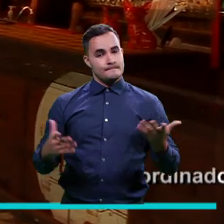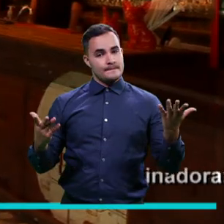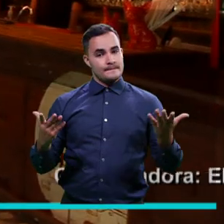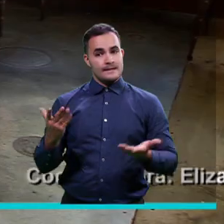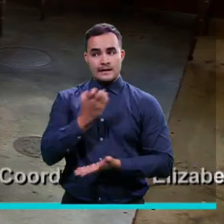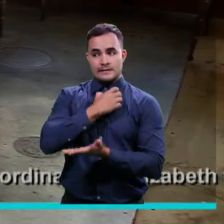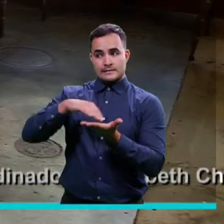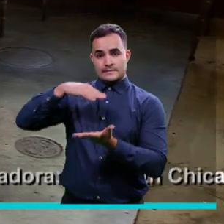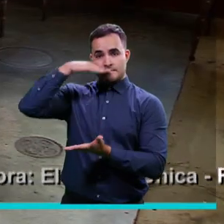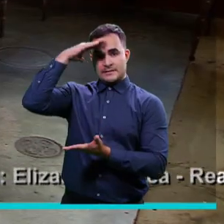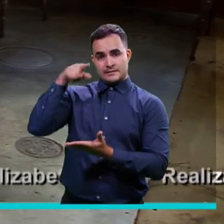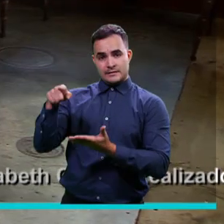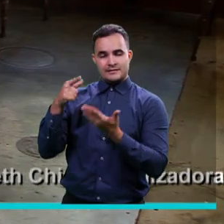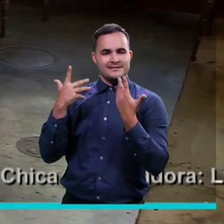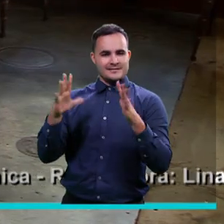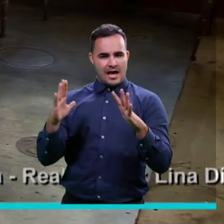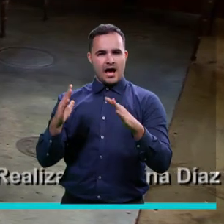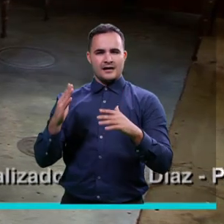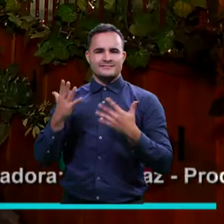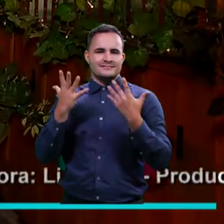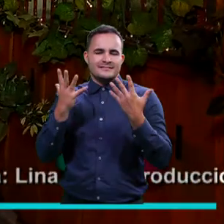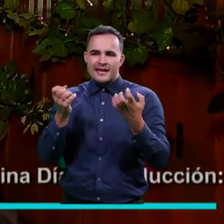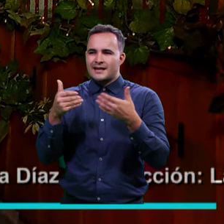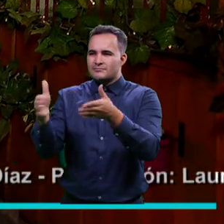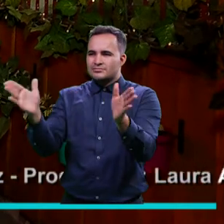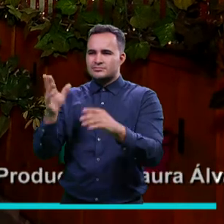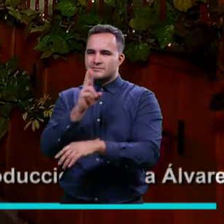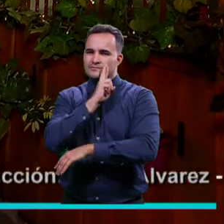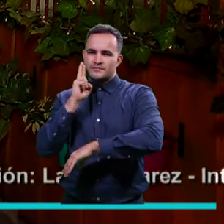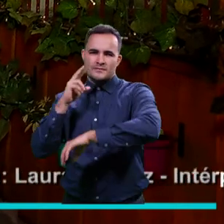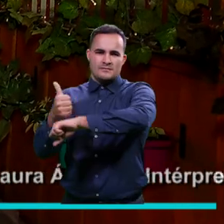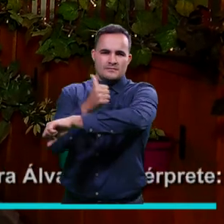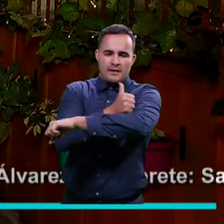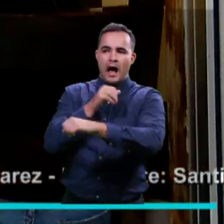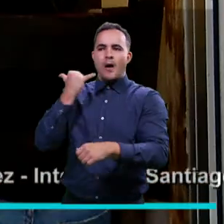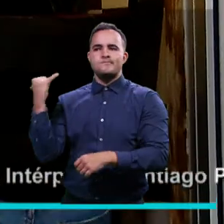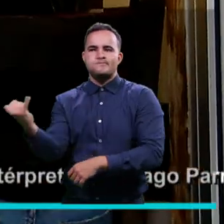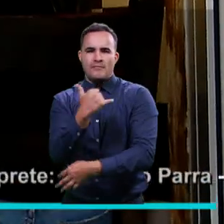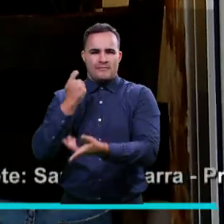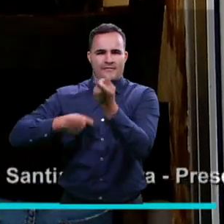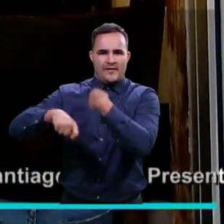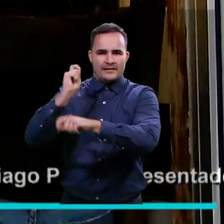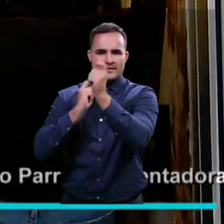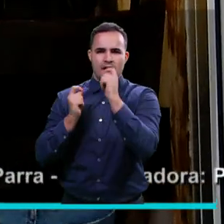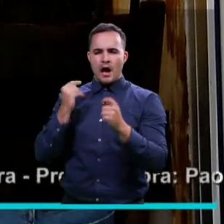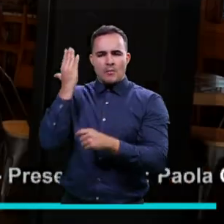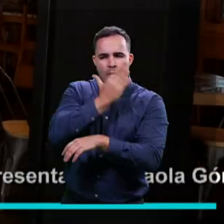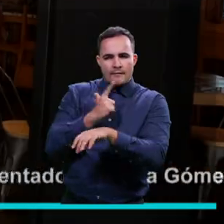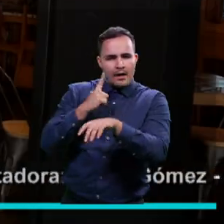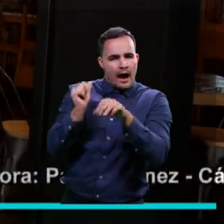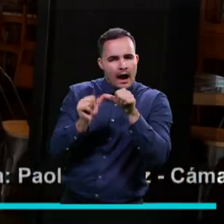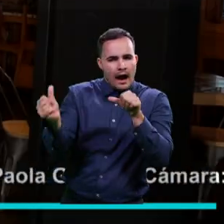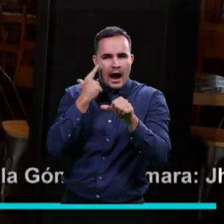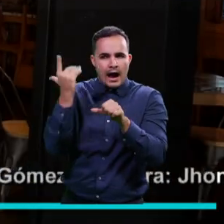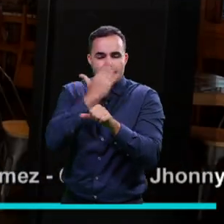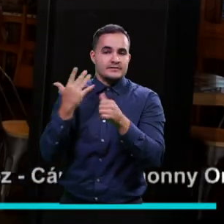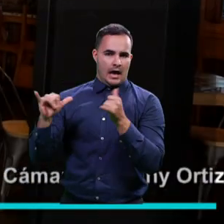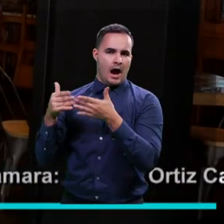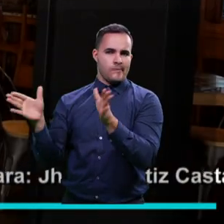La administración pone en marcha el plan piloto para la venta y consumo de bebidas alcohólicas en restaurantes y bares de la ciudad.